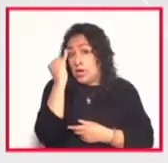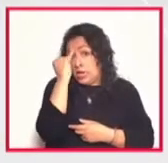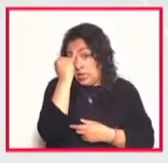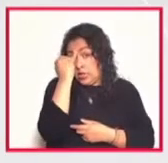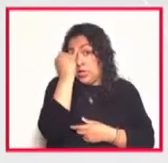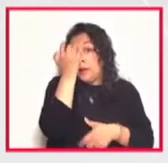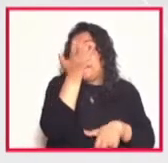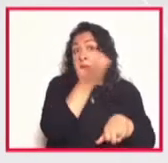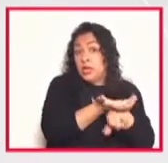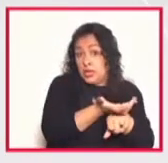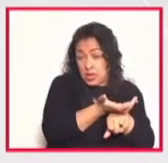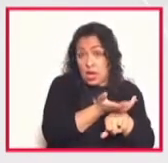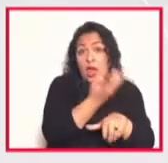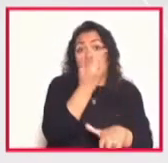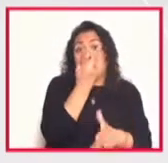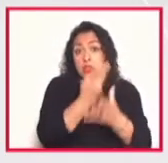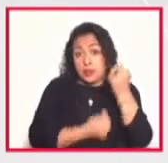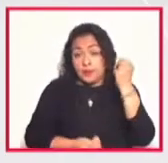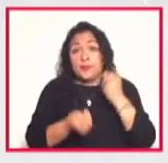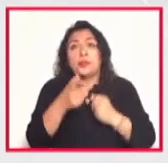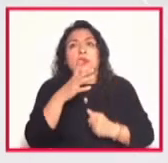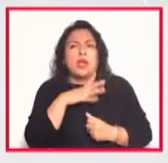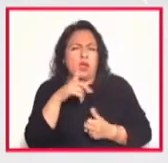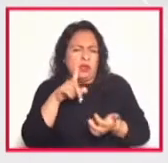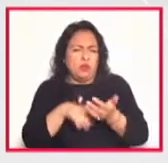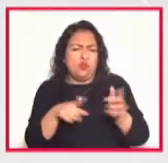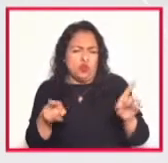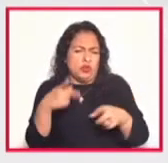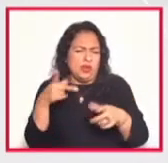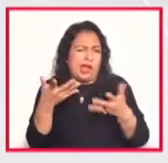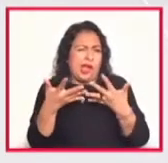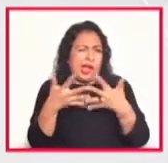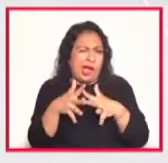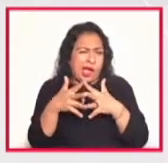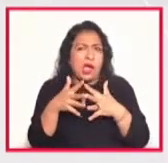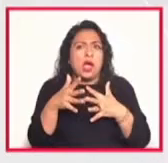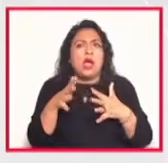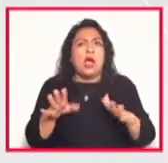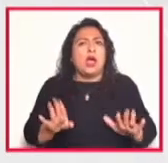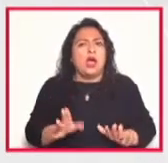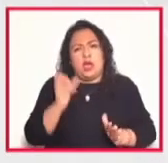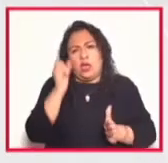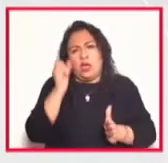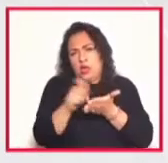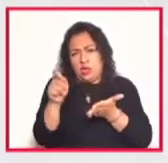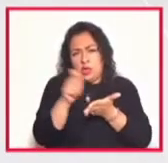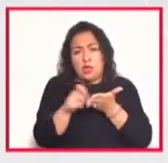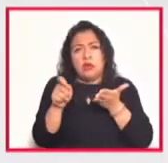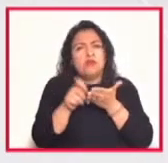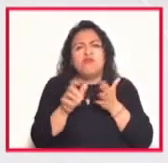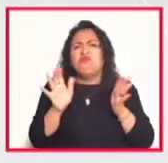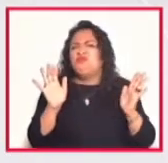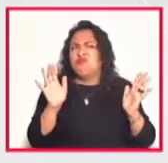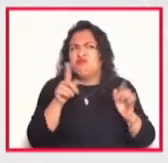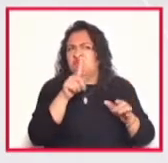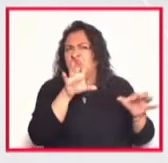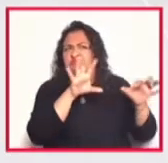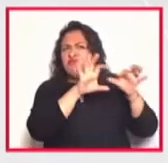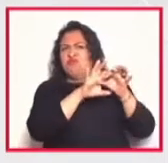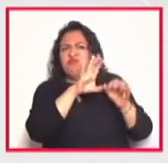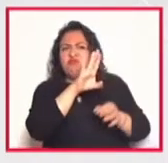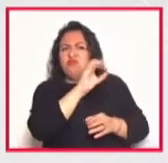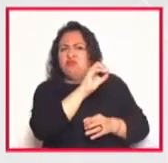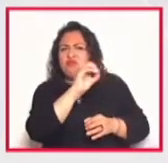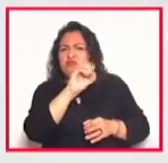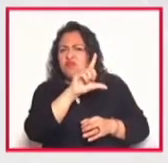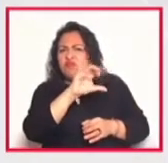entonces había pasajes en su música y en su estilo composicional que no tenía nada que ver con el cool jazz como